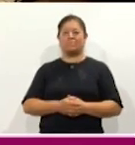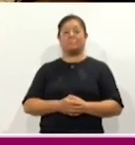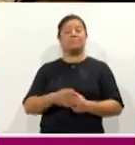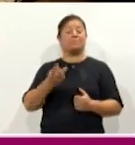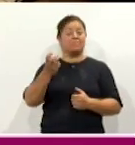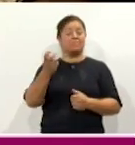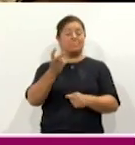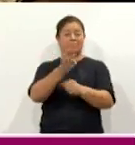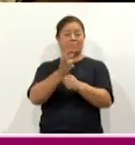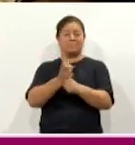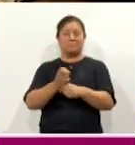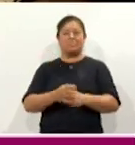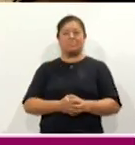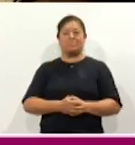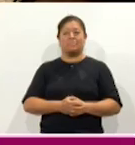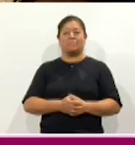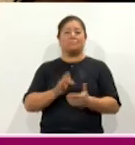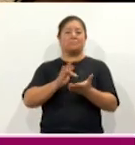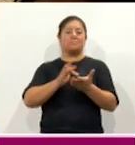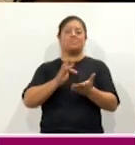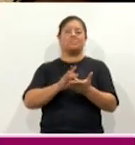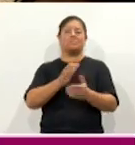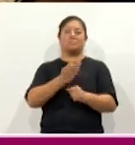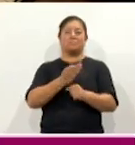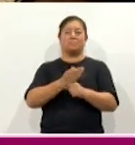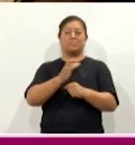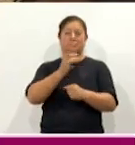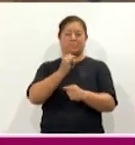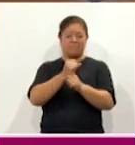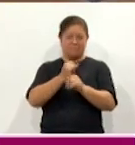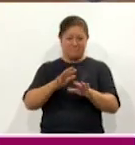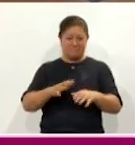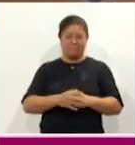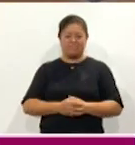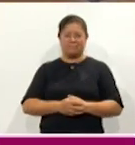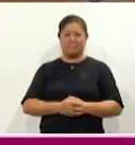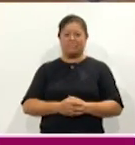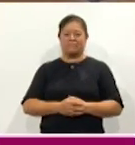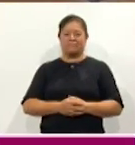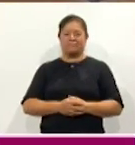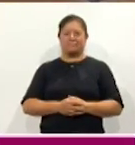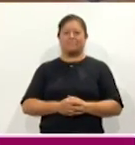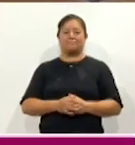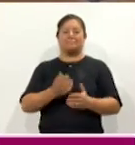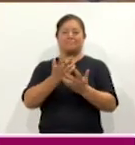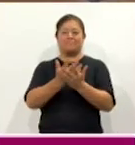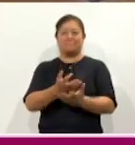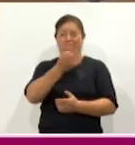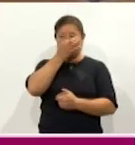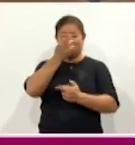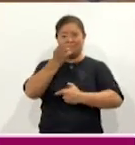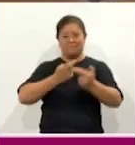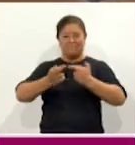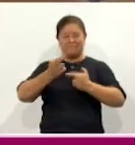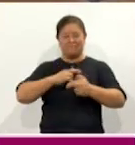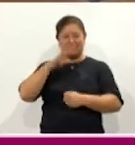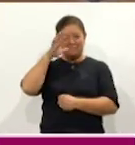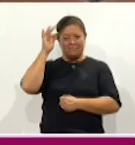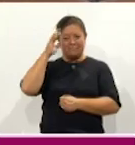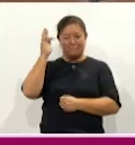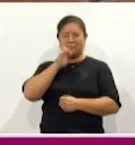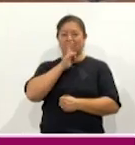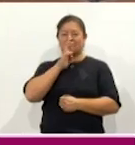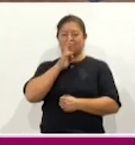invitación. Muchísimas gracias por toda esta información. No, gracias a todas. Amigos, vamos a hacer una breve pausa y enseguida volvemos a Coracyt